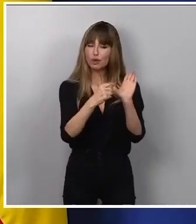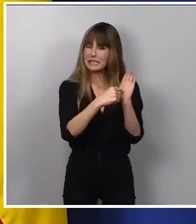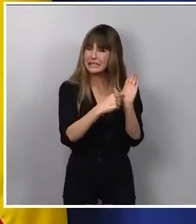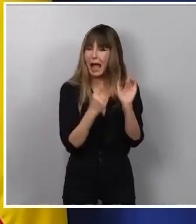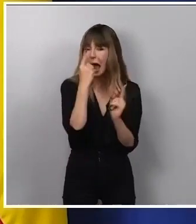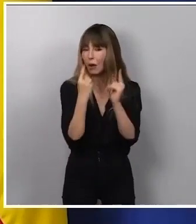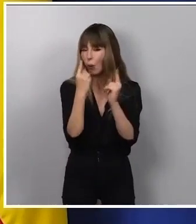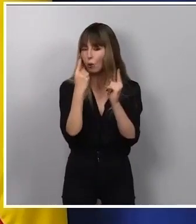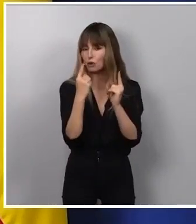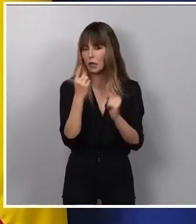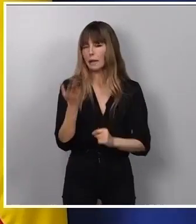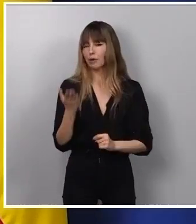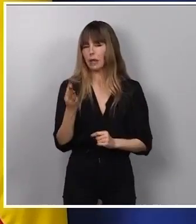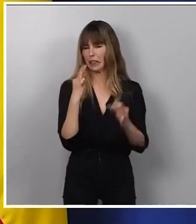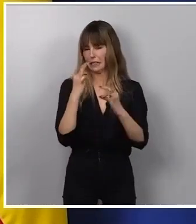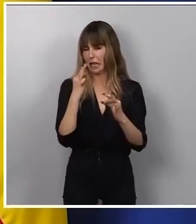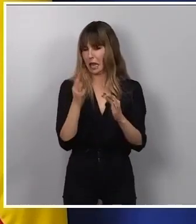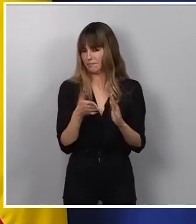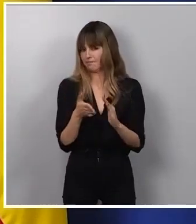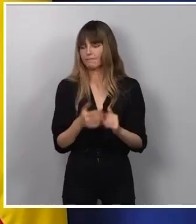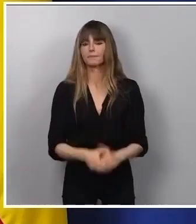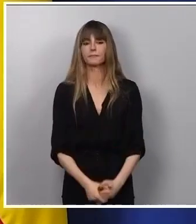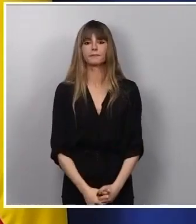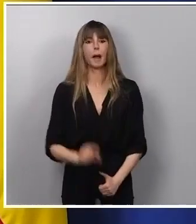a detallarles a continuación. Bien, en primer lugar...